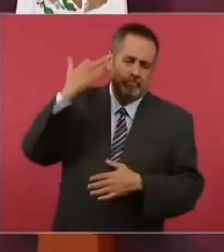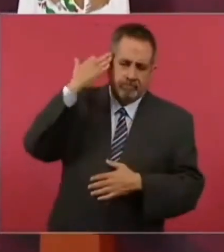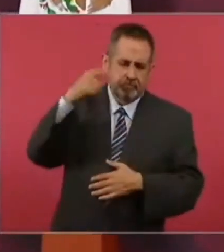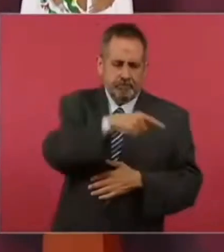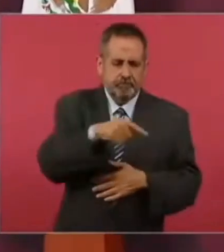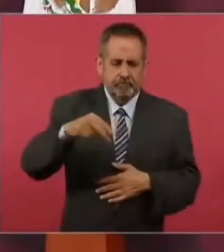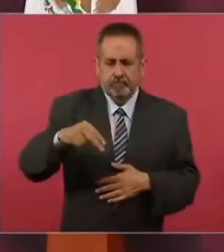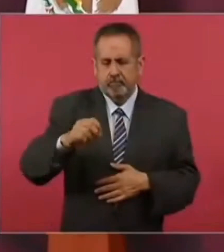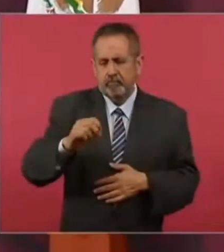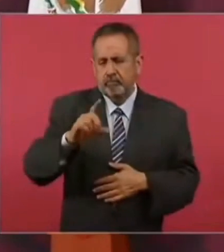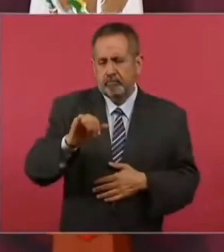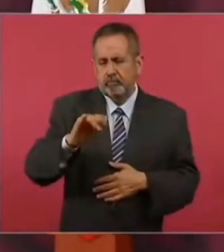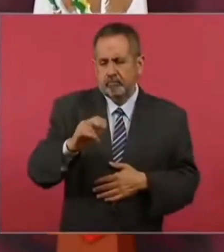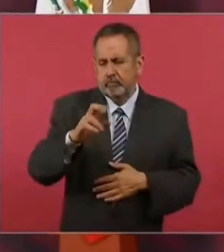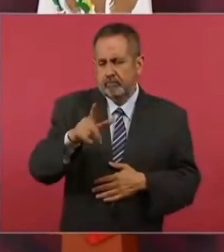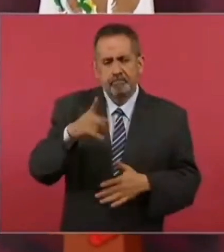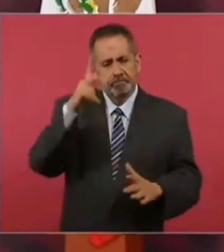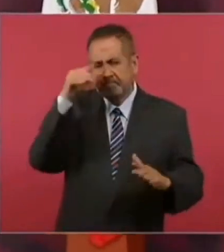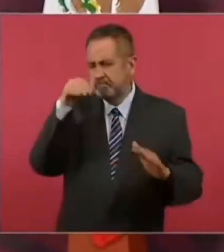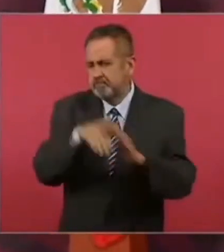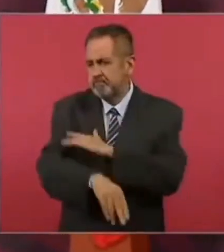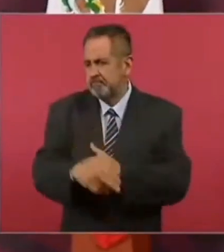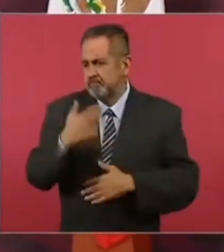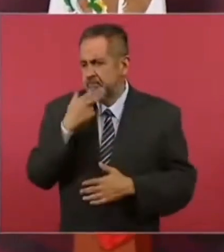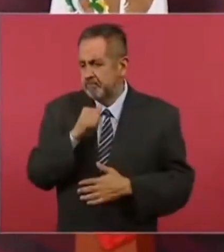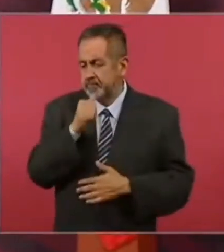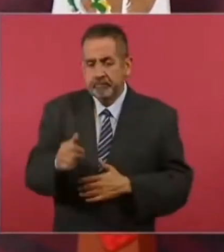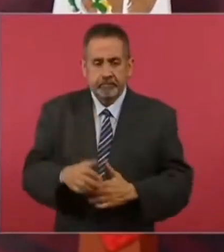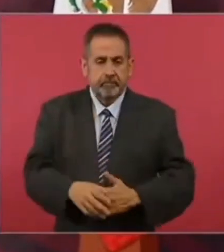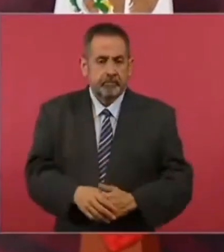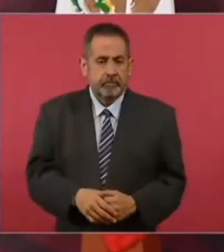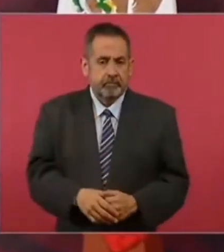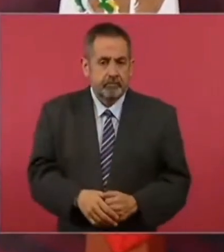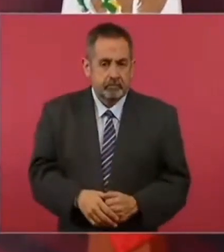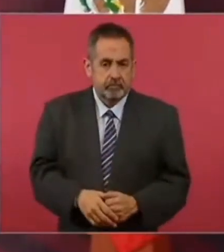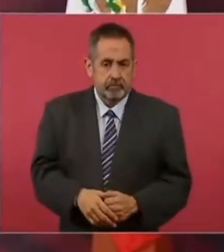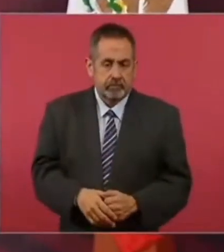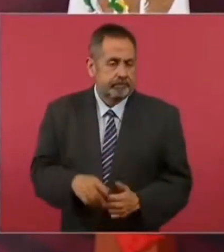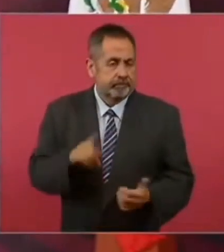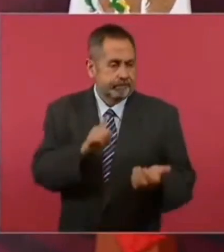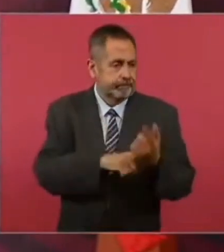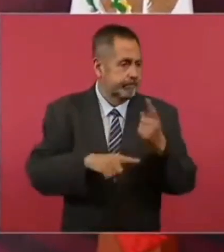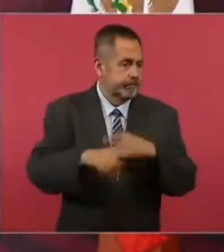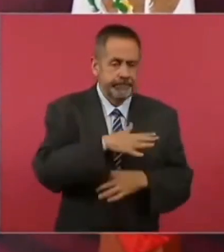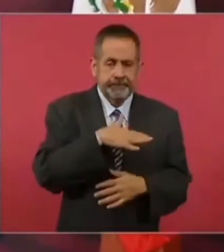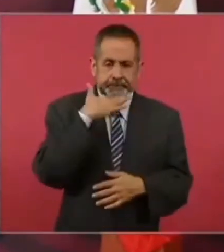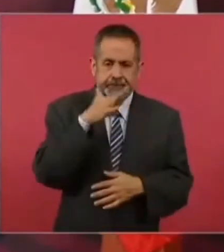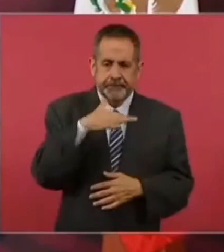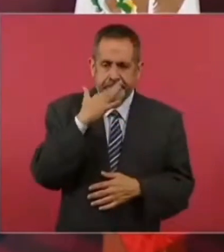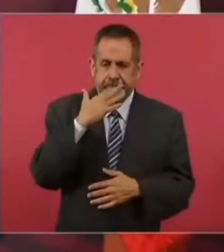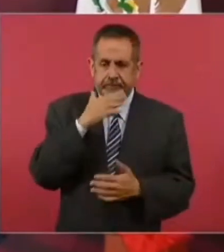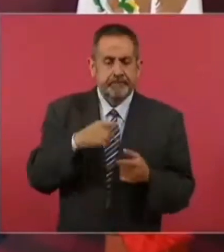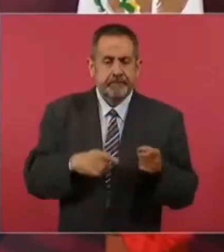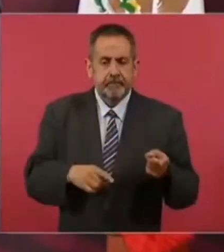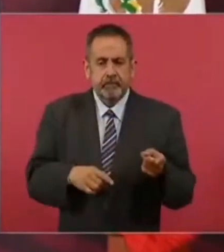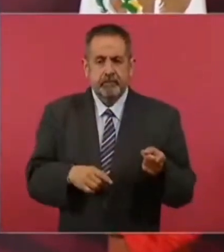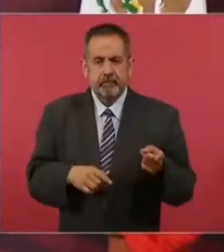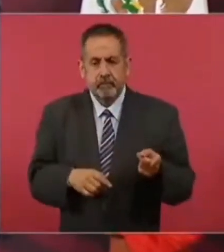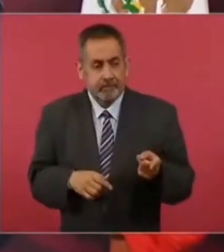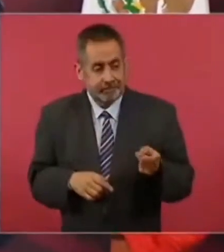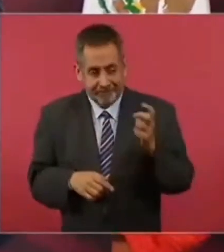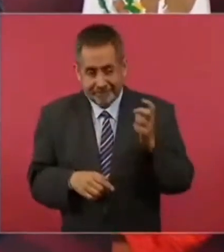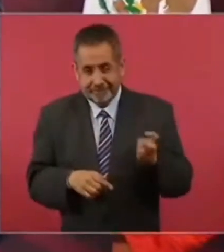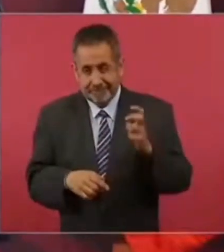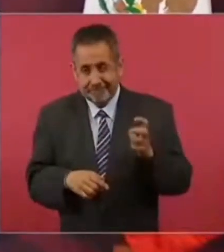un rotundo fracaso. Porque por la corrupción esos